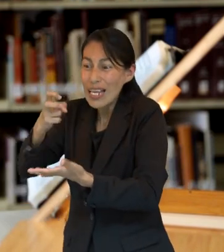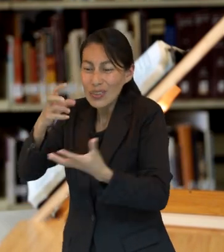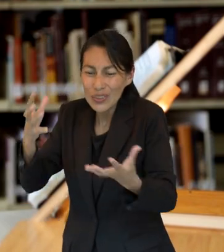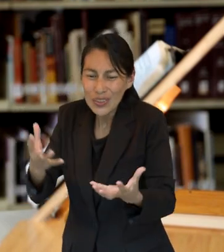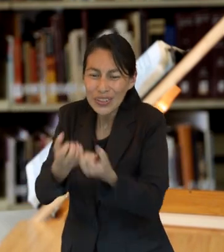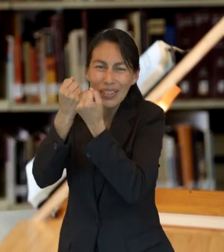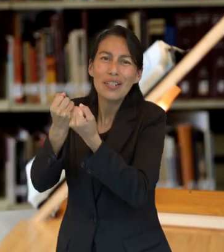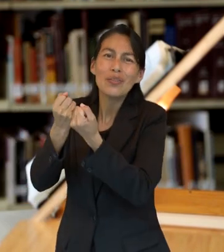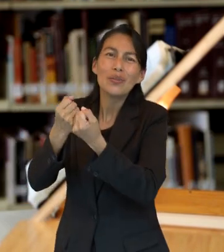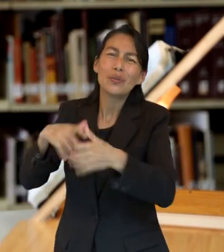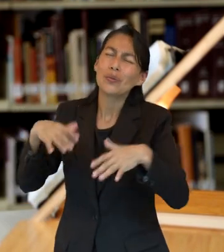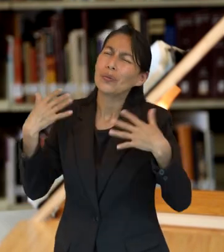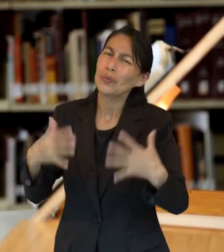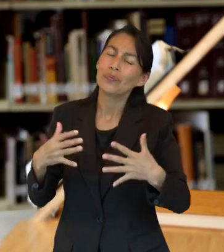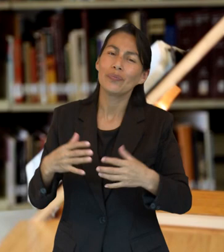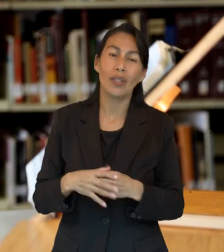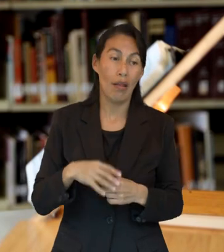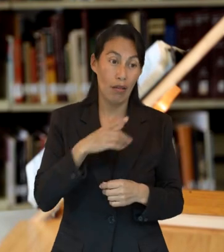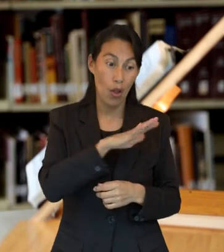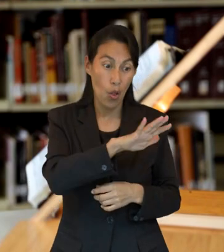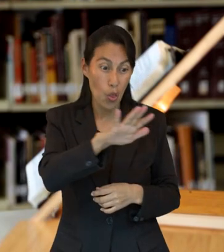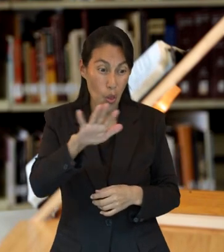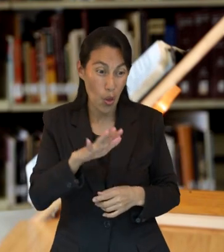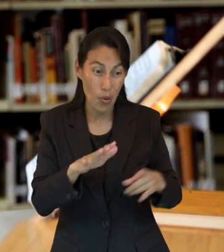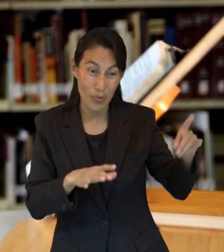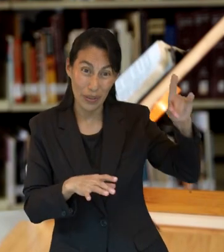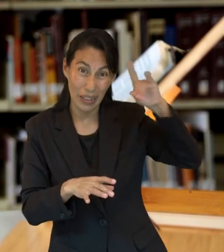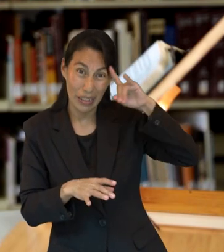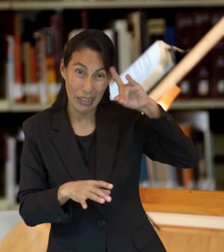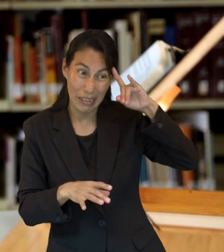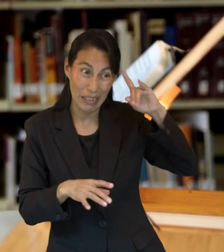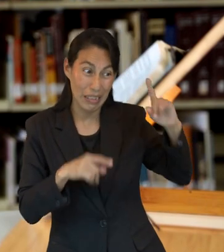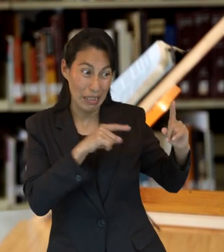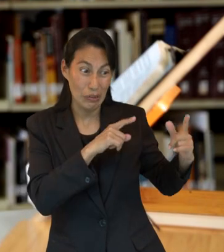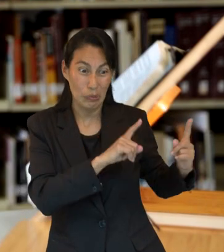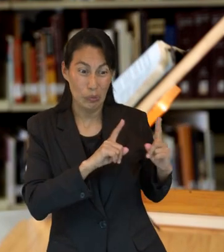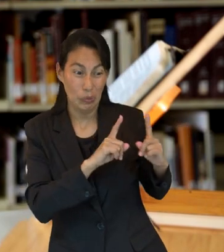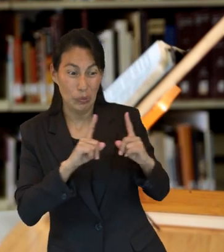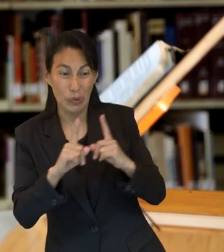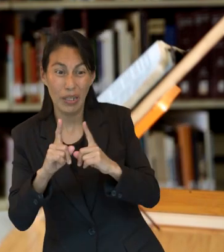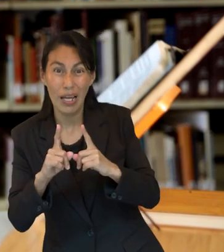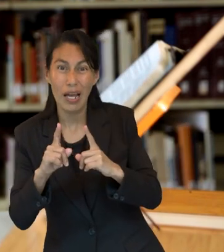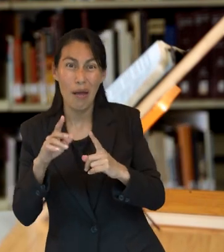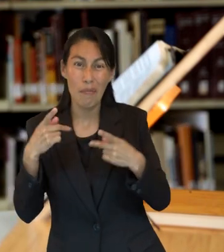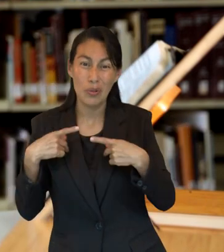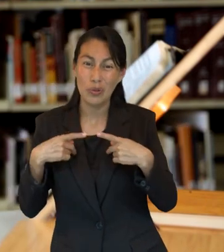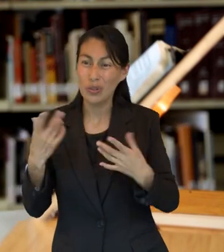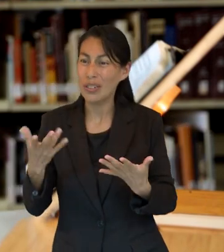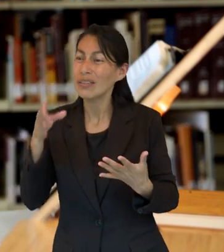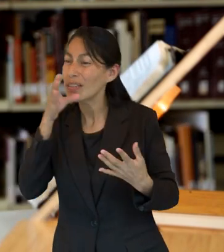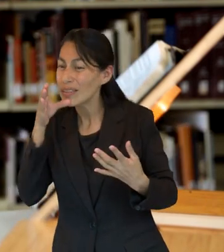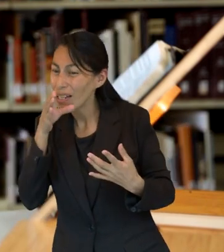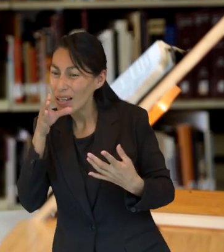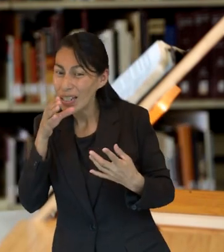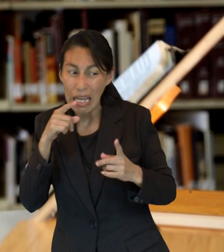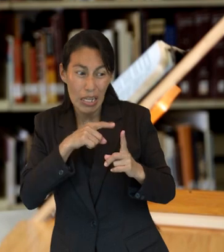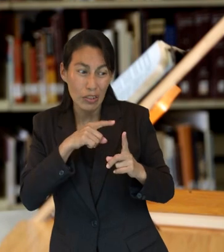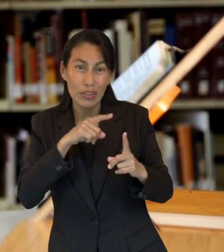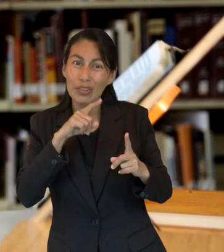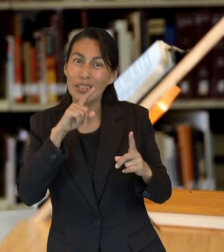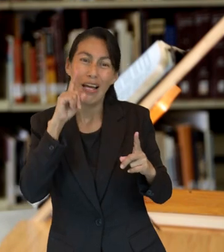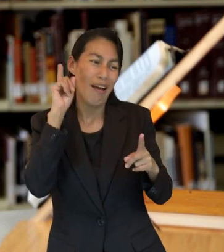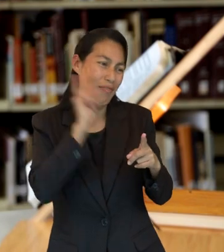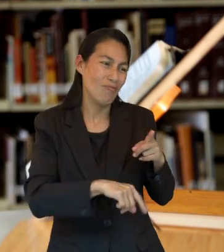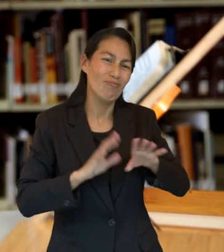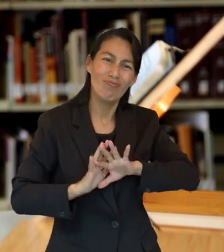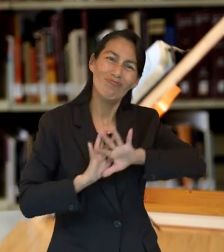reivindica. Es un juicio que derrota a su adversario el dragón que está detrás de las terribles bestias que han perseguido a los creyentes en el